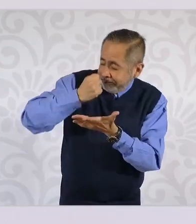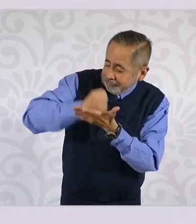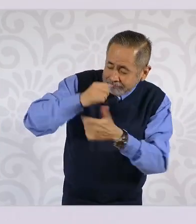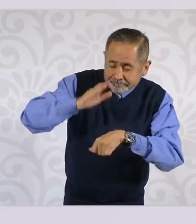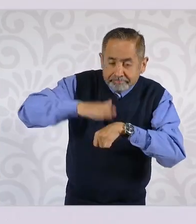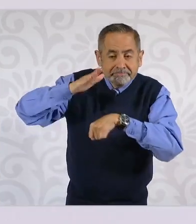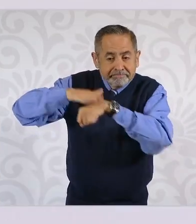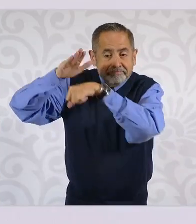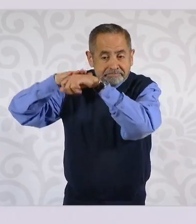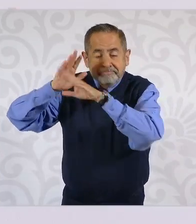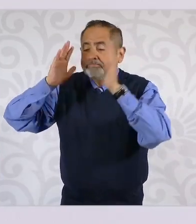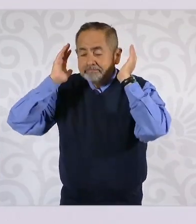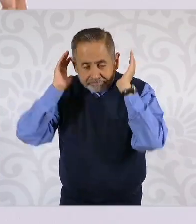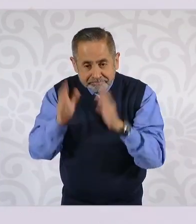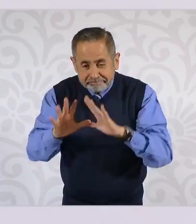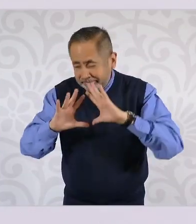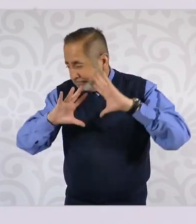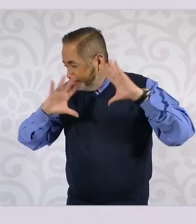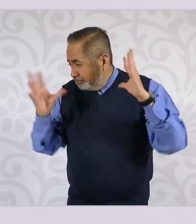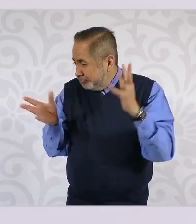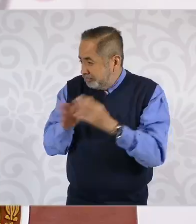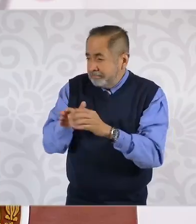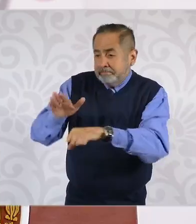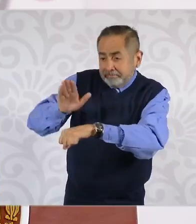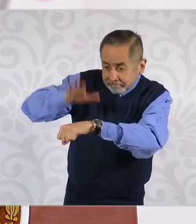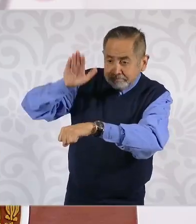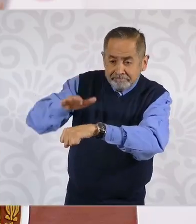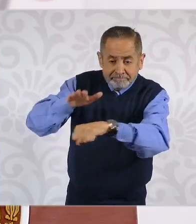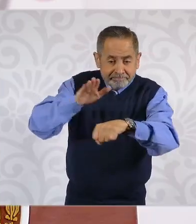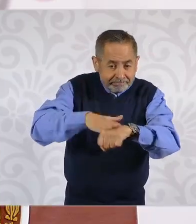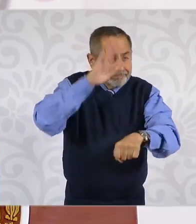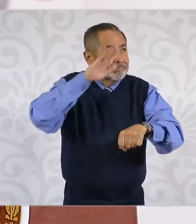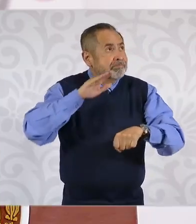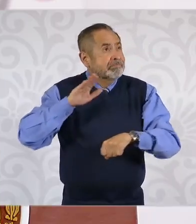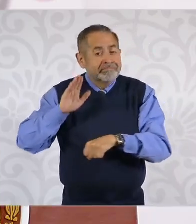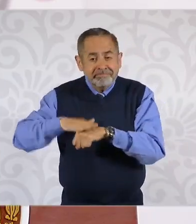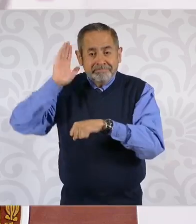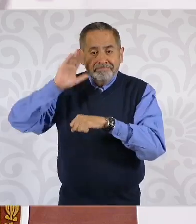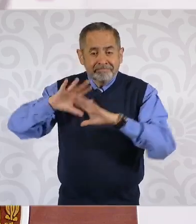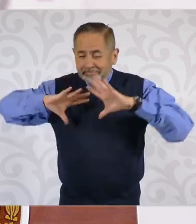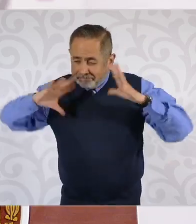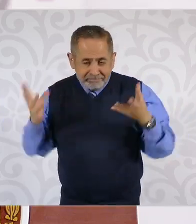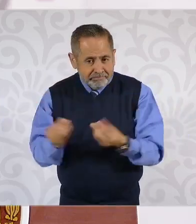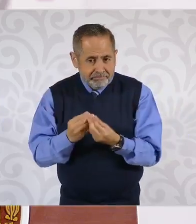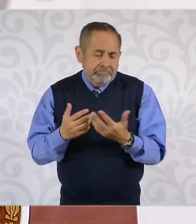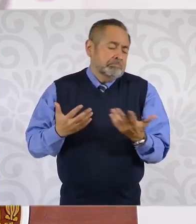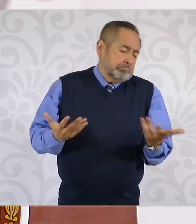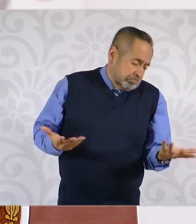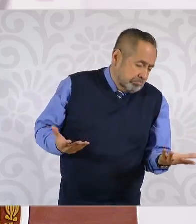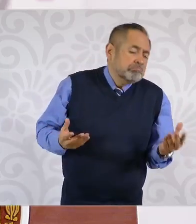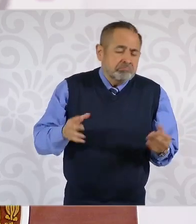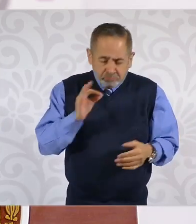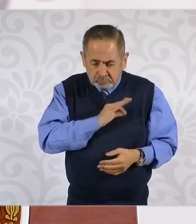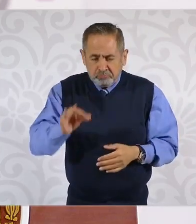terceras partes de todos los congresos locales, que resulta una nueva Constitución.